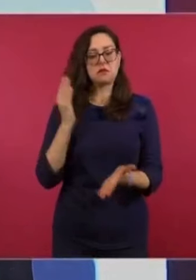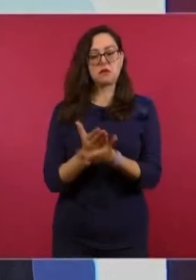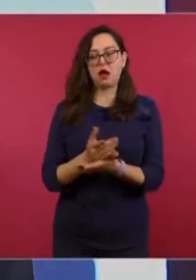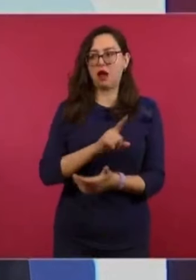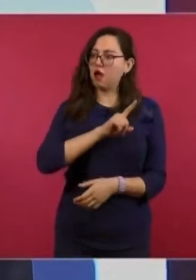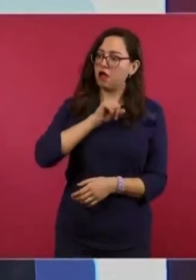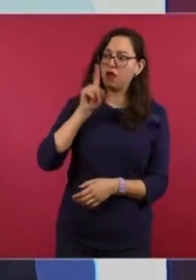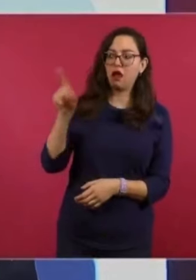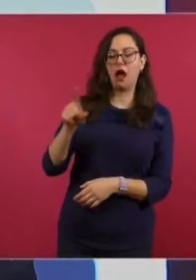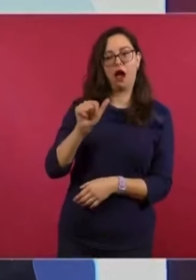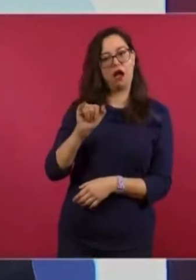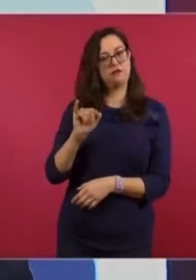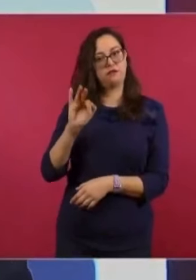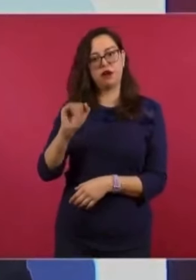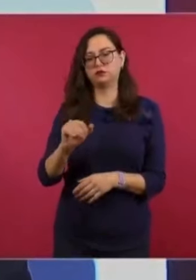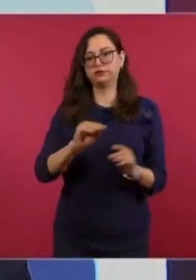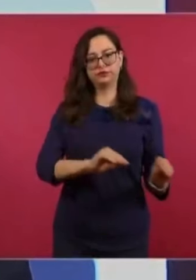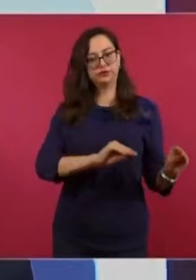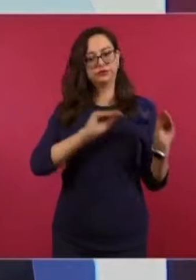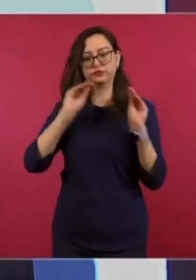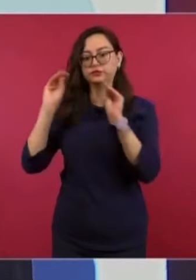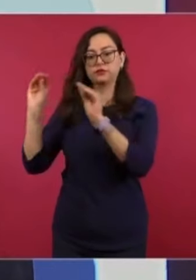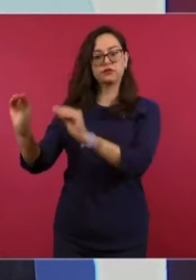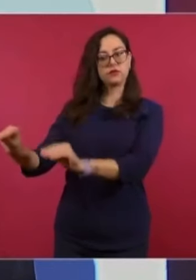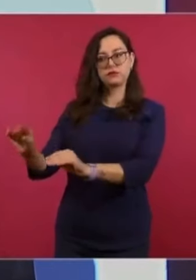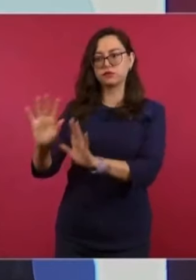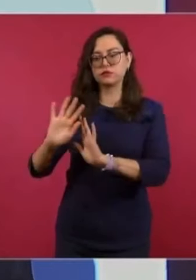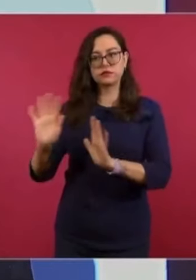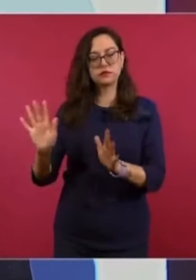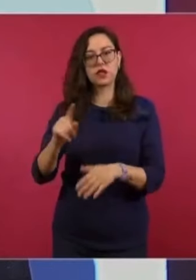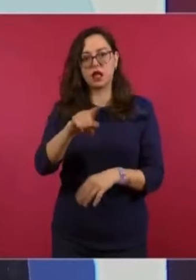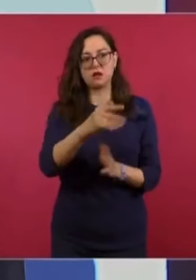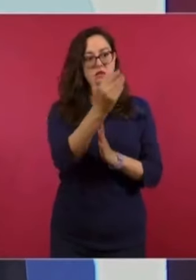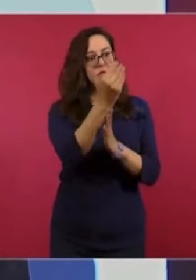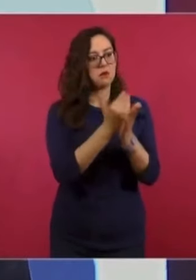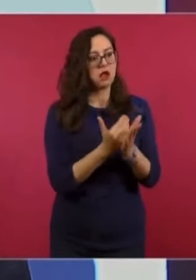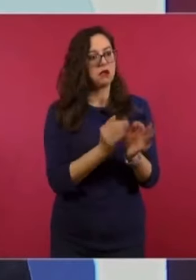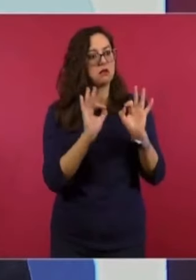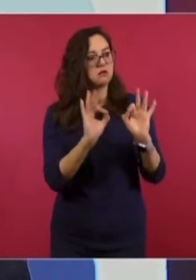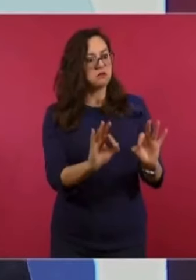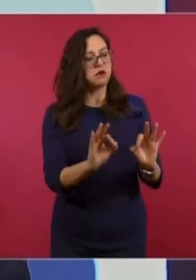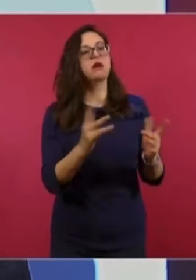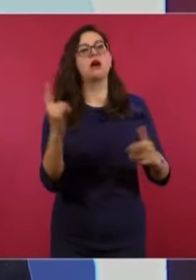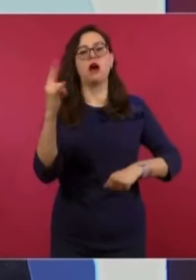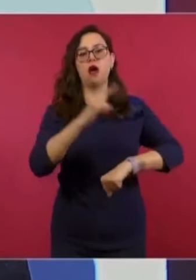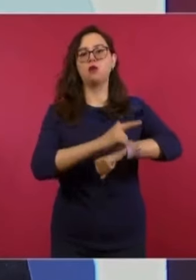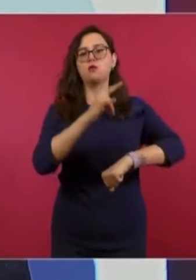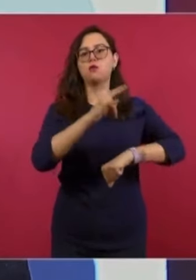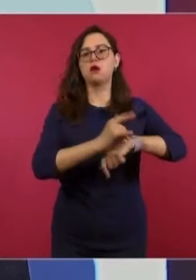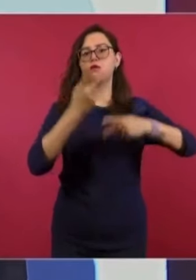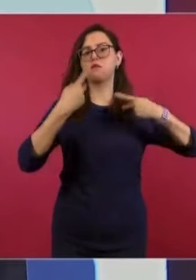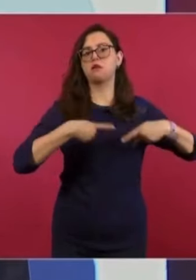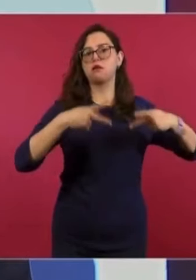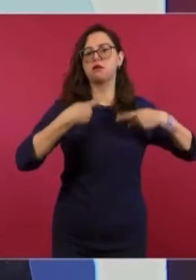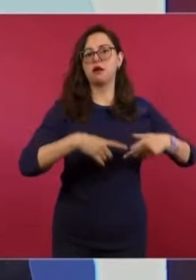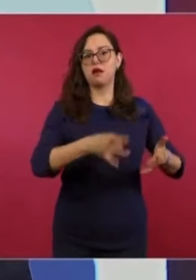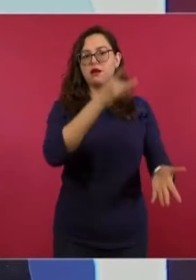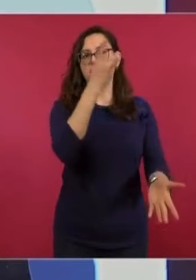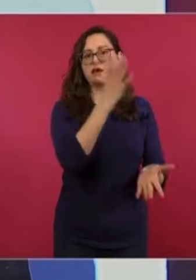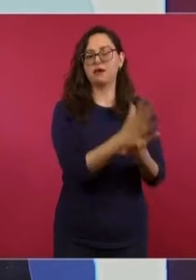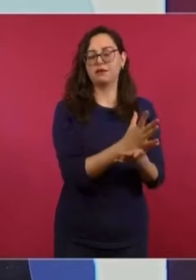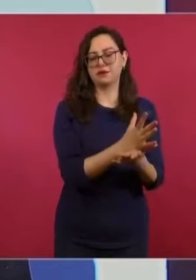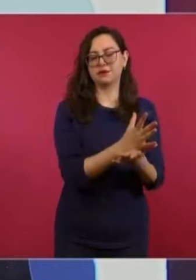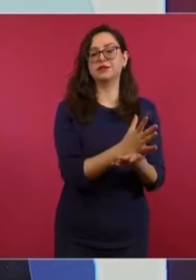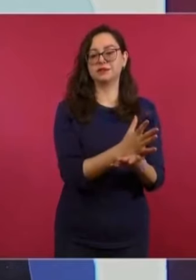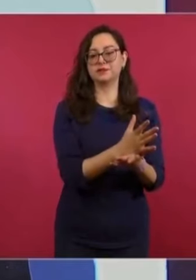se mudaron al aeropuerto general Felipe Ángeles. En este año entró también